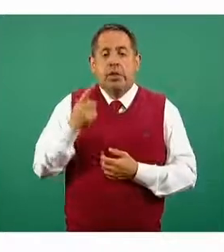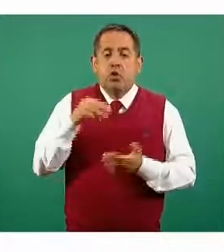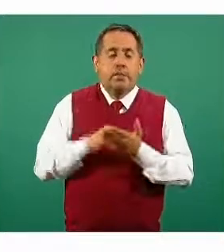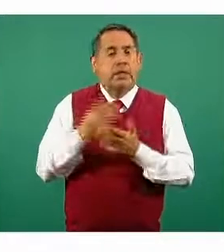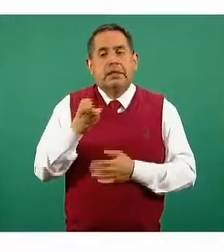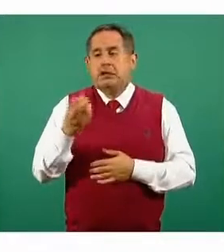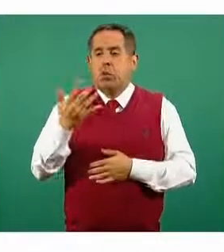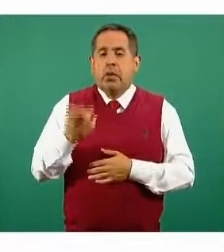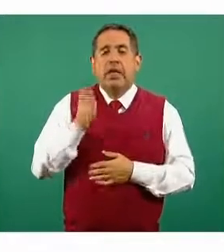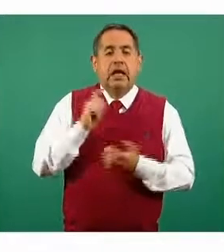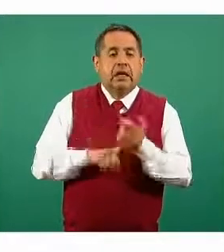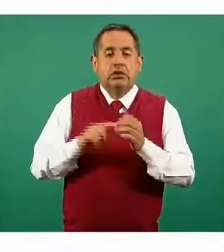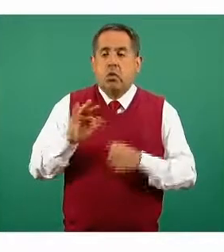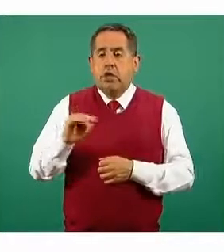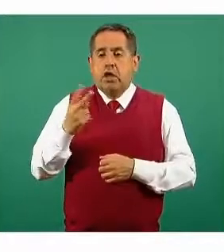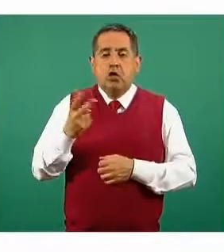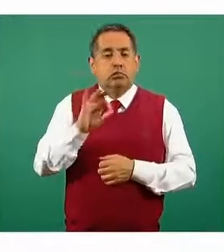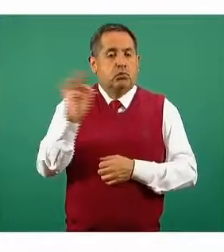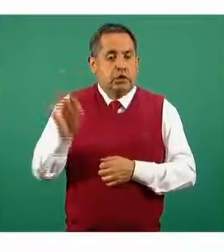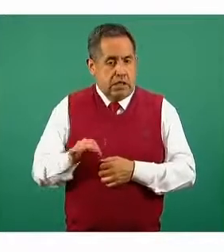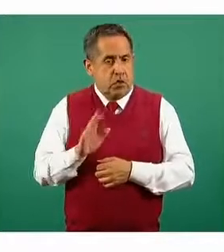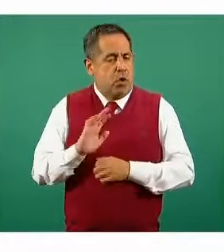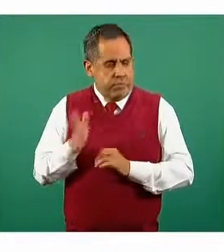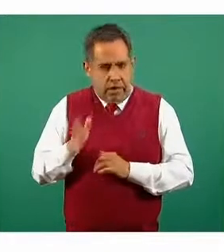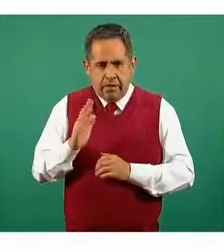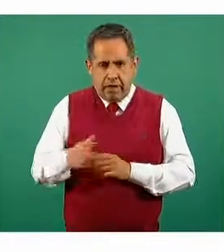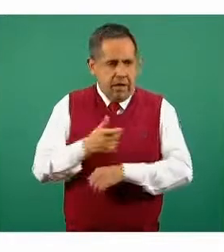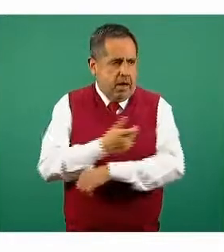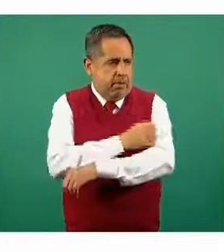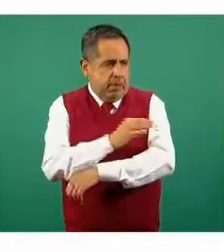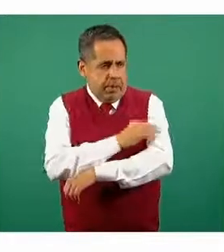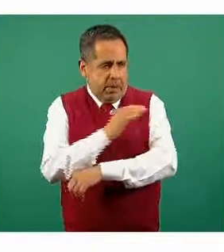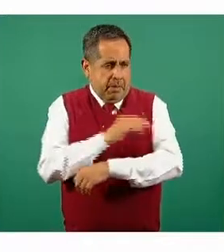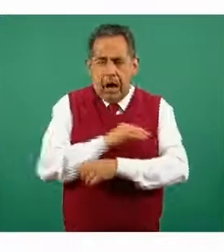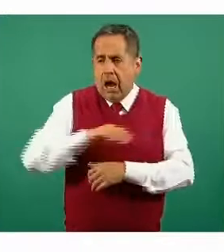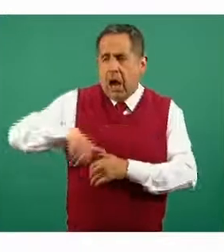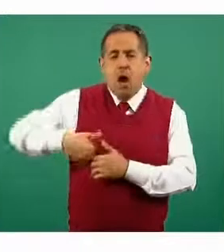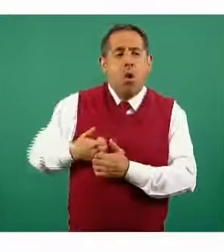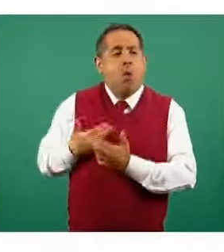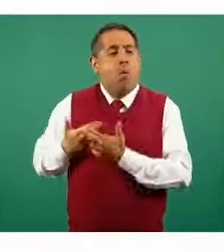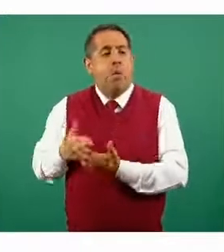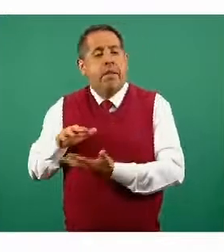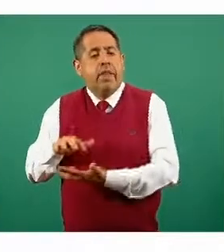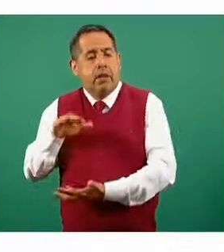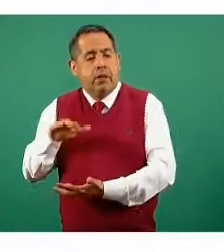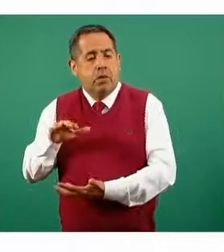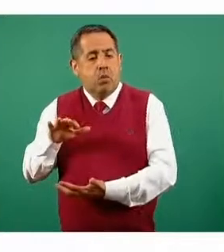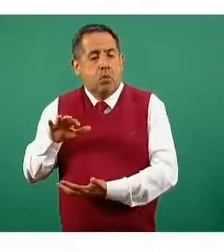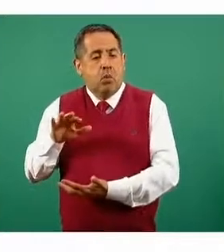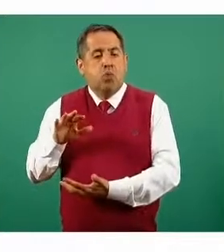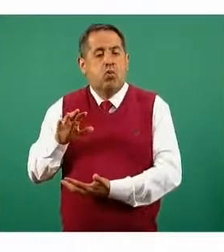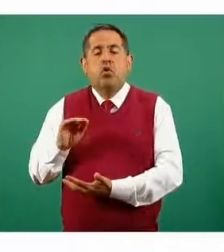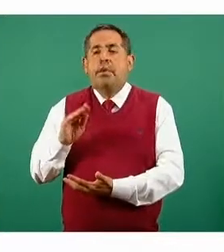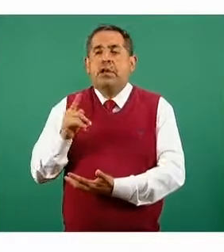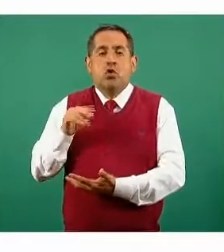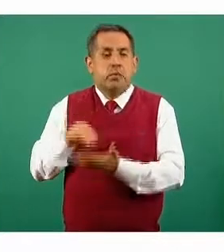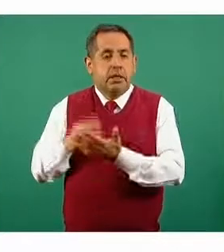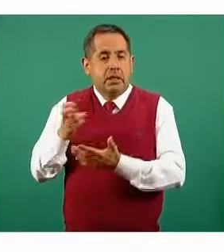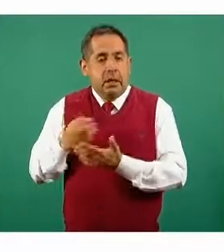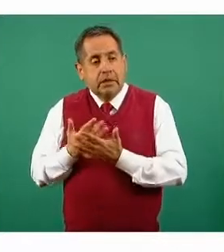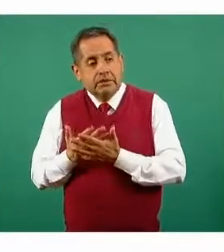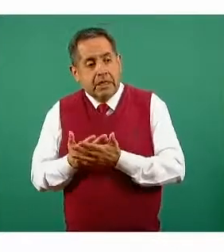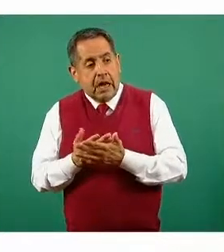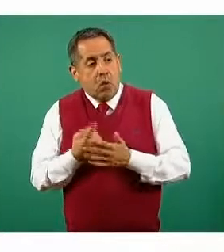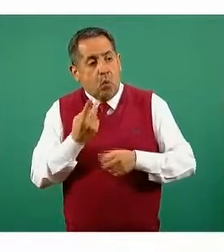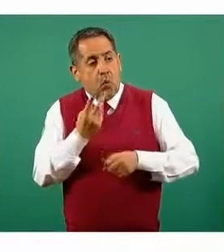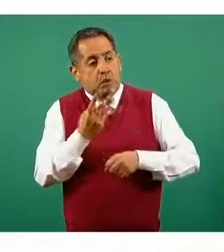representan 42% de ese paquete que están en reserva esperando simplemente a que se cumplan los días necesarios